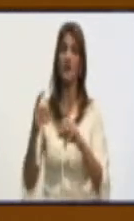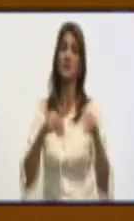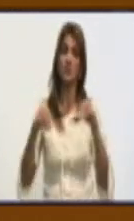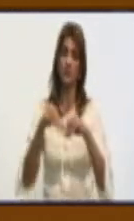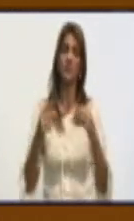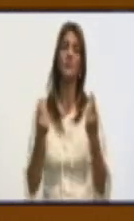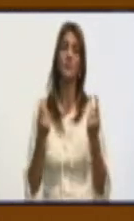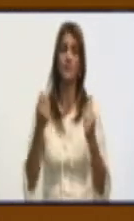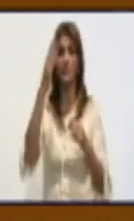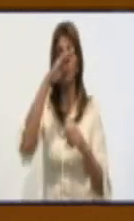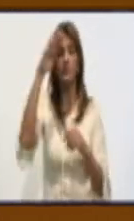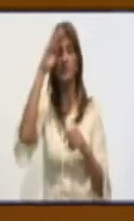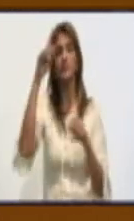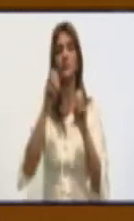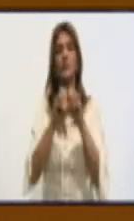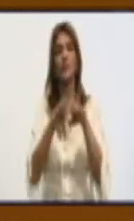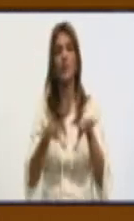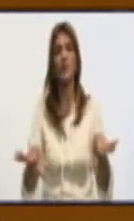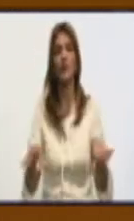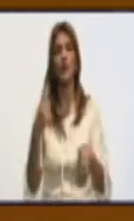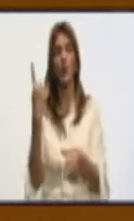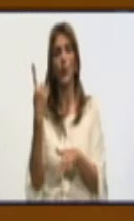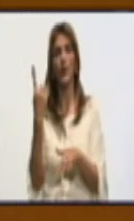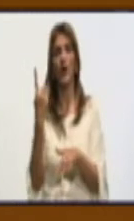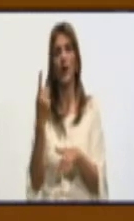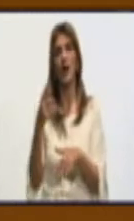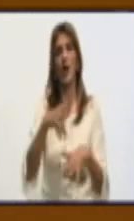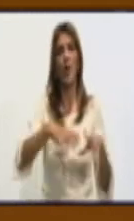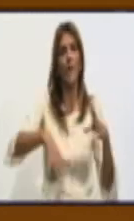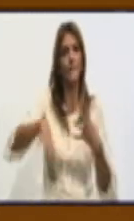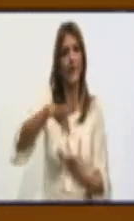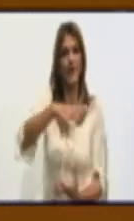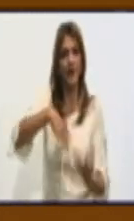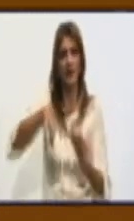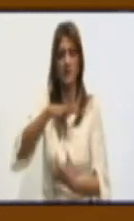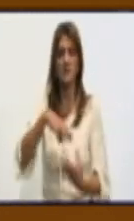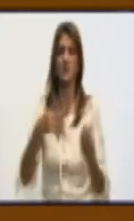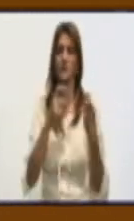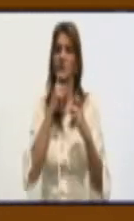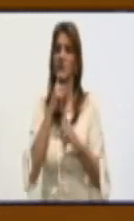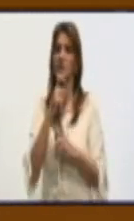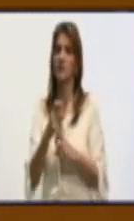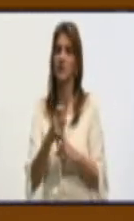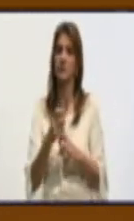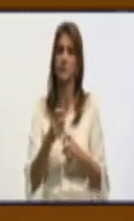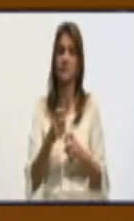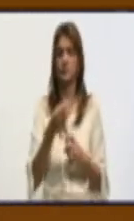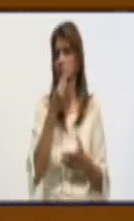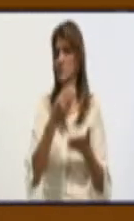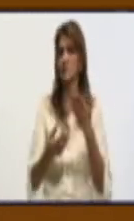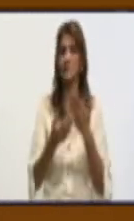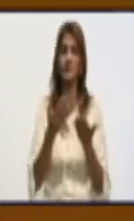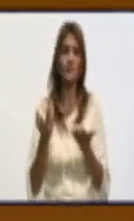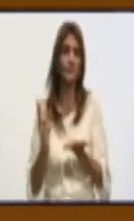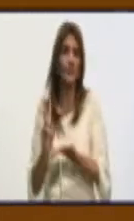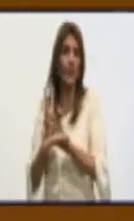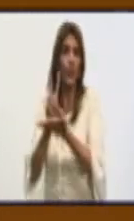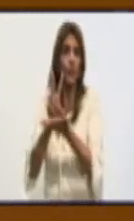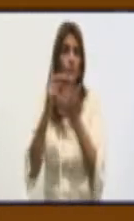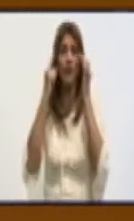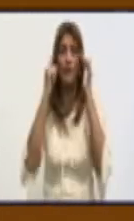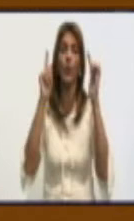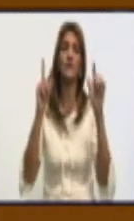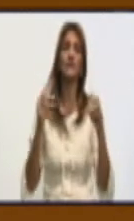genera una primera complicación, a la que se suma que aún cuando hay una voluntad política de dedicar el